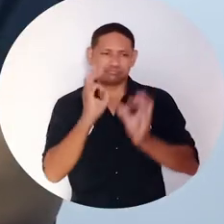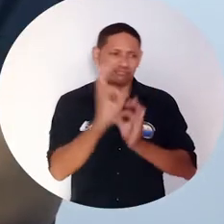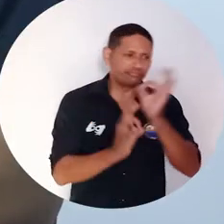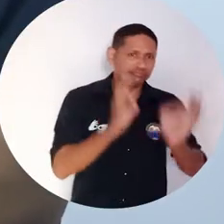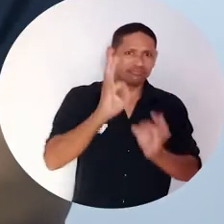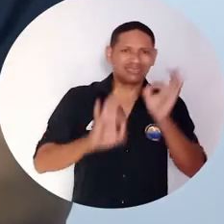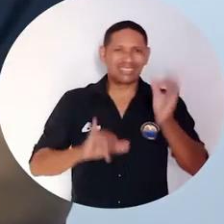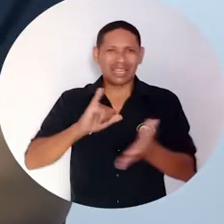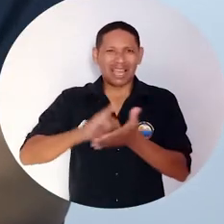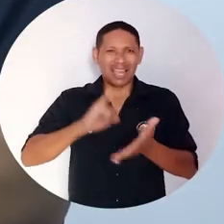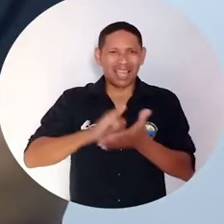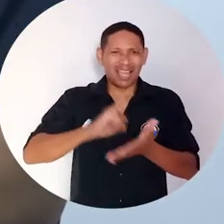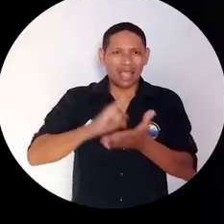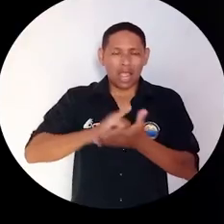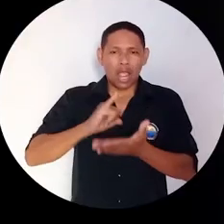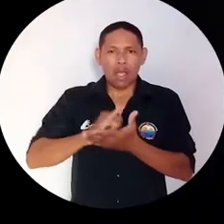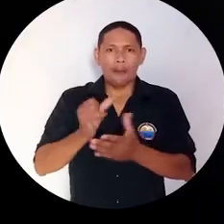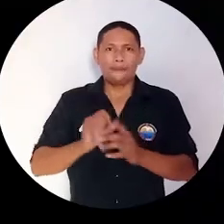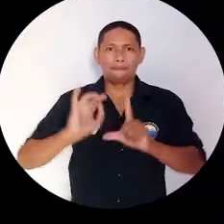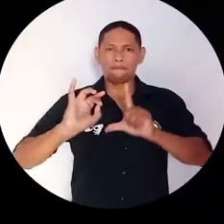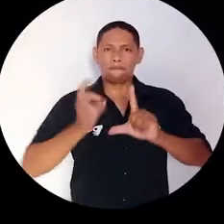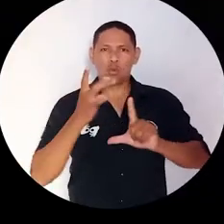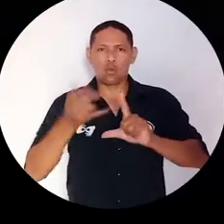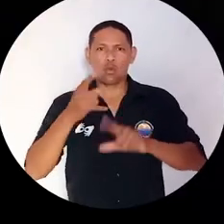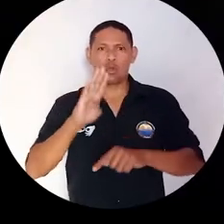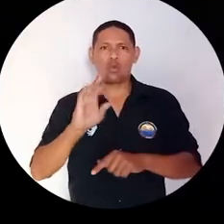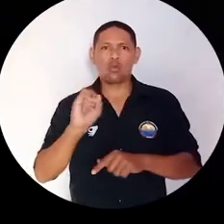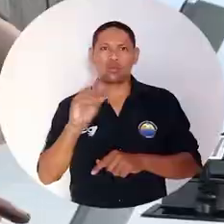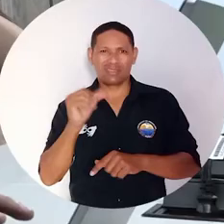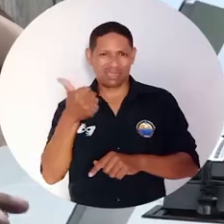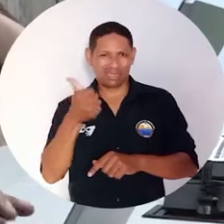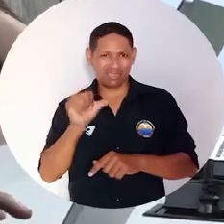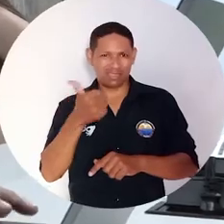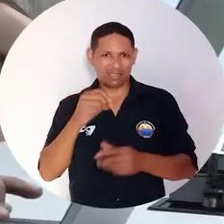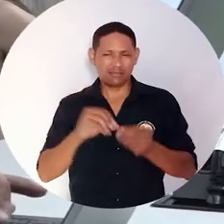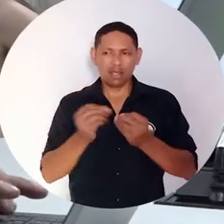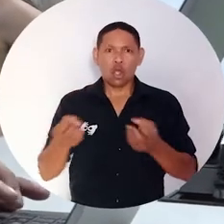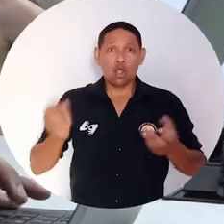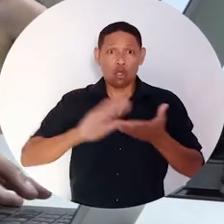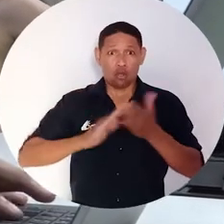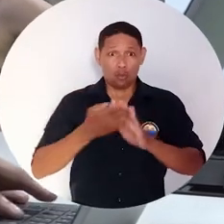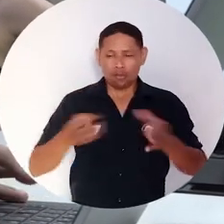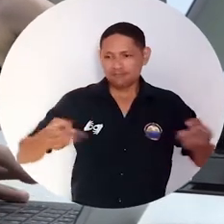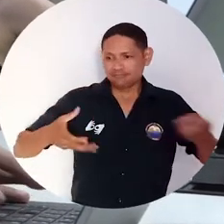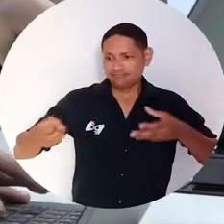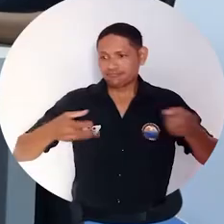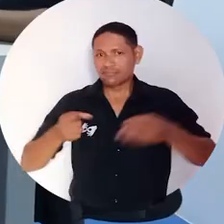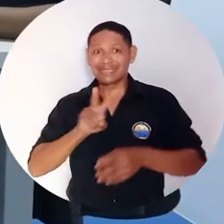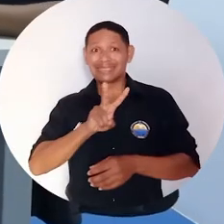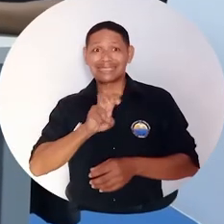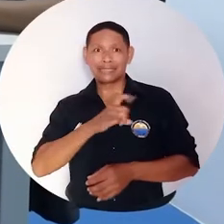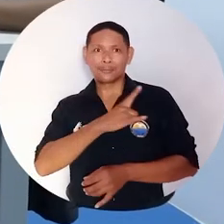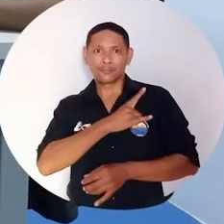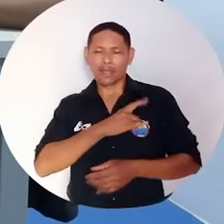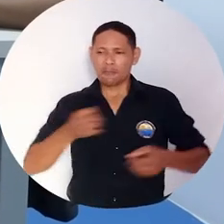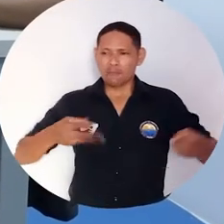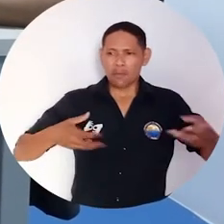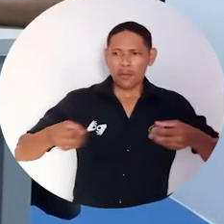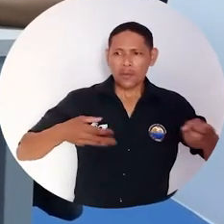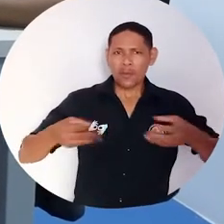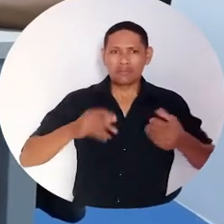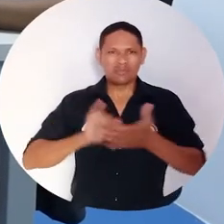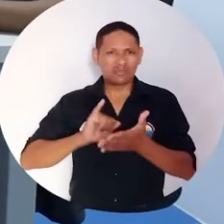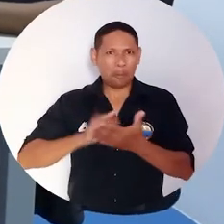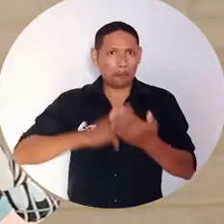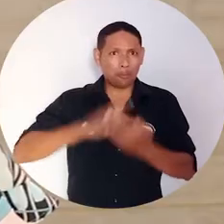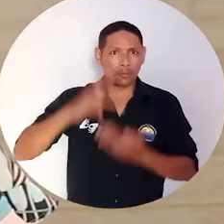Mater, el cual creará una comunidad alrededor de la temática, donde siete universidades miembros del proyecto STORM compartirán información del área